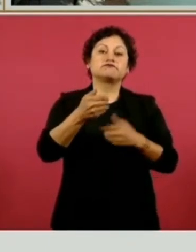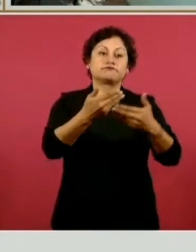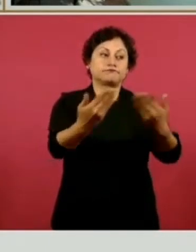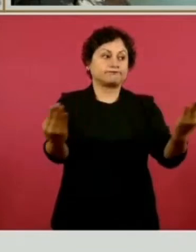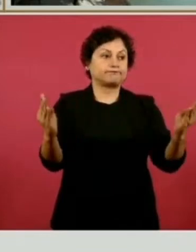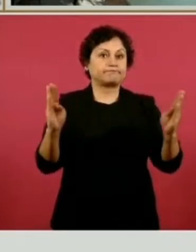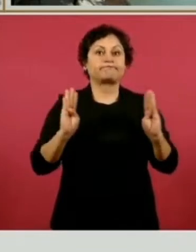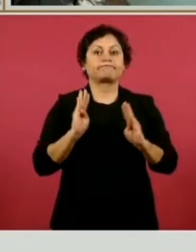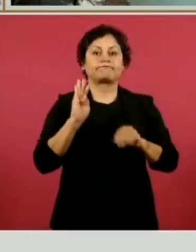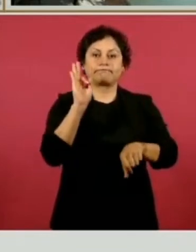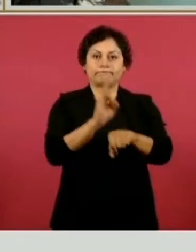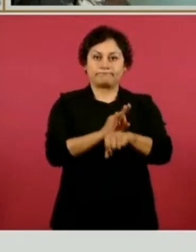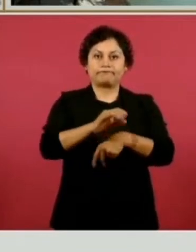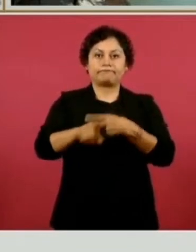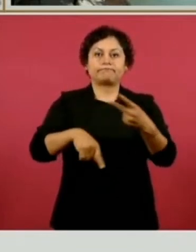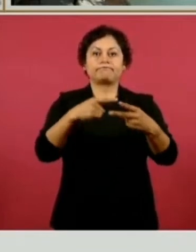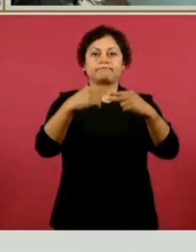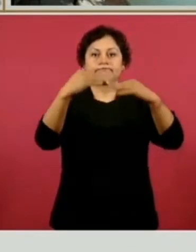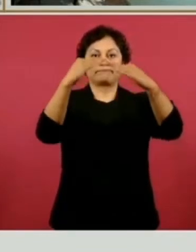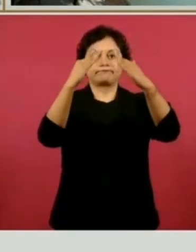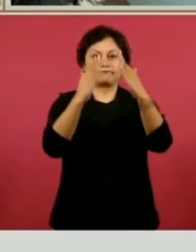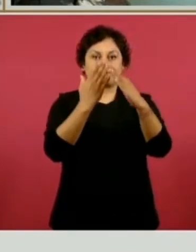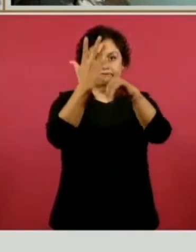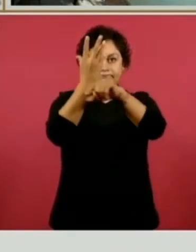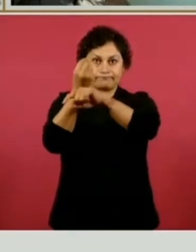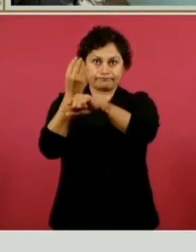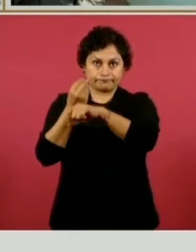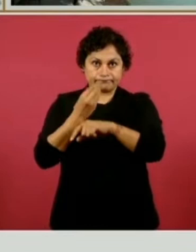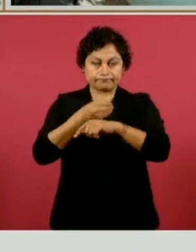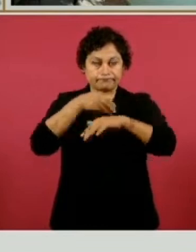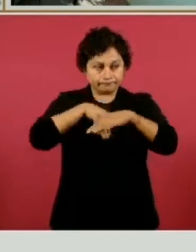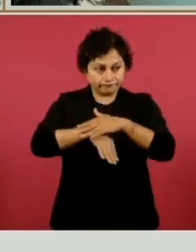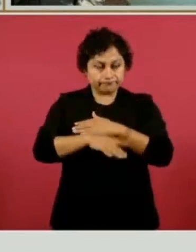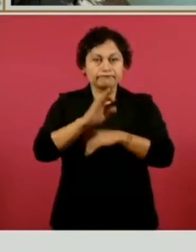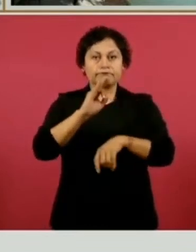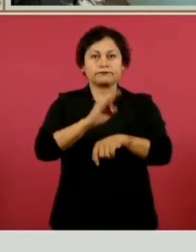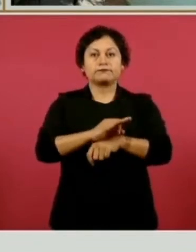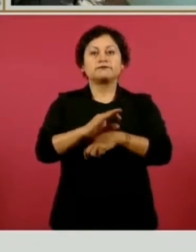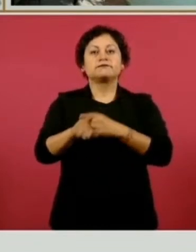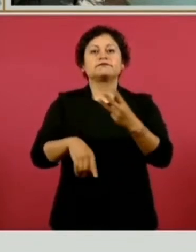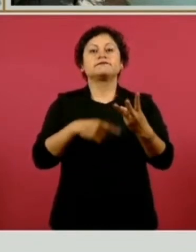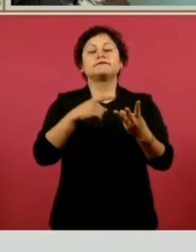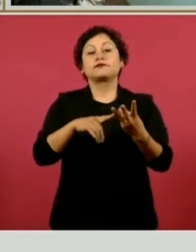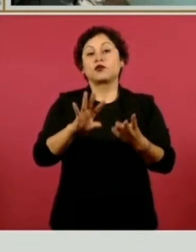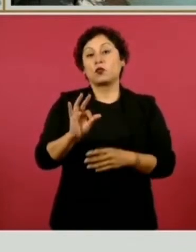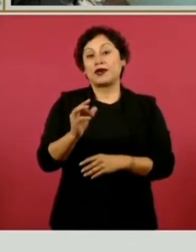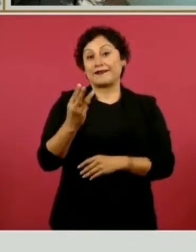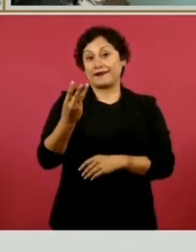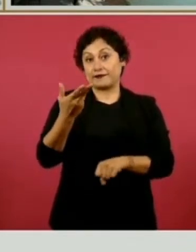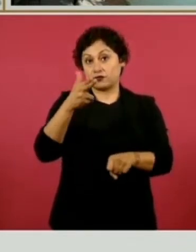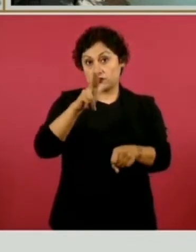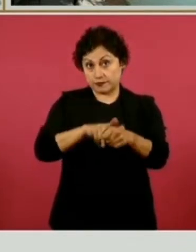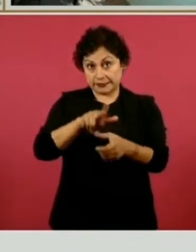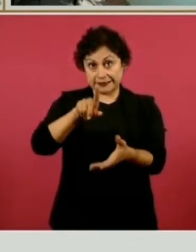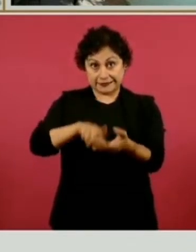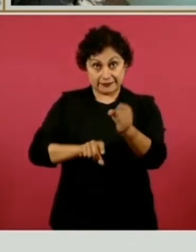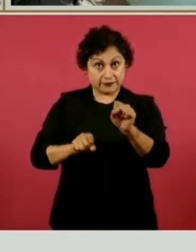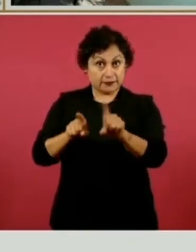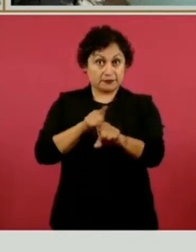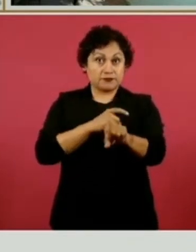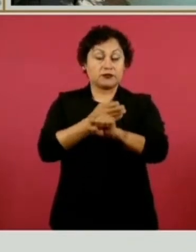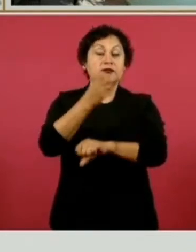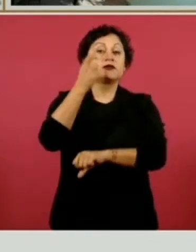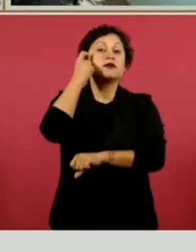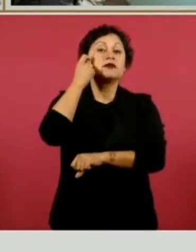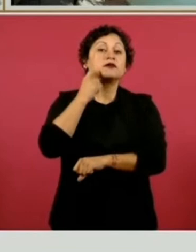de la construcción de las techumbres, de los accesos principales. También en 43 hospitales IMSS Bienestar de Guerrero ya llevamos el 81